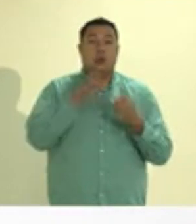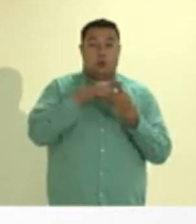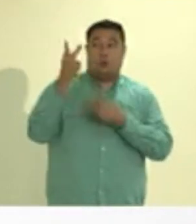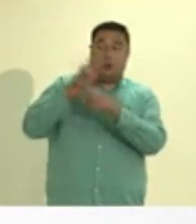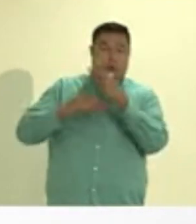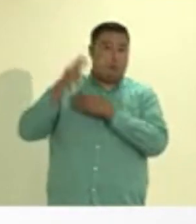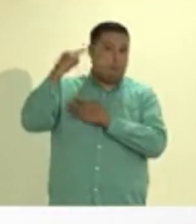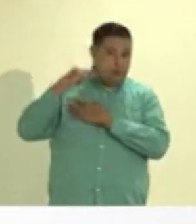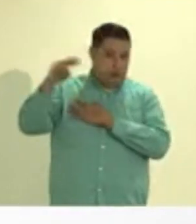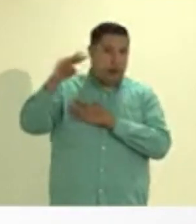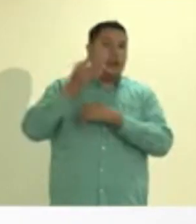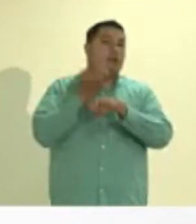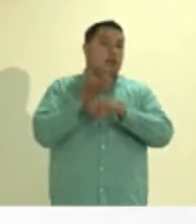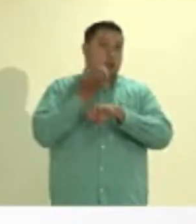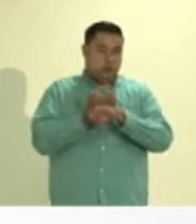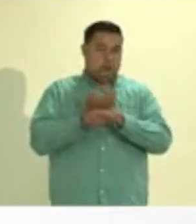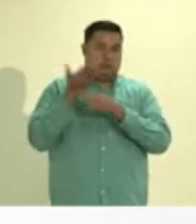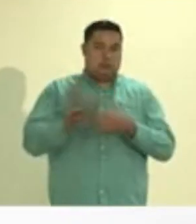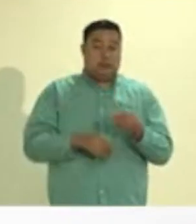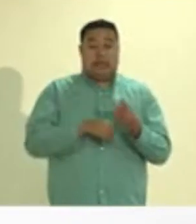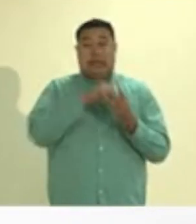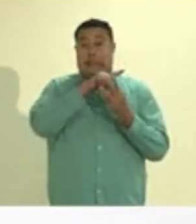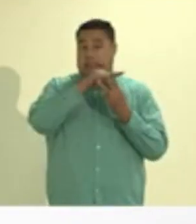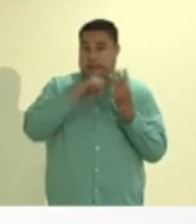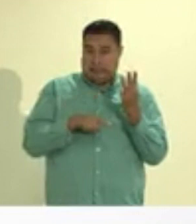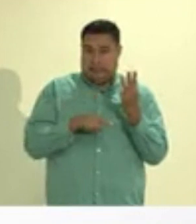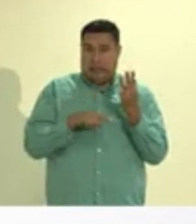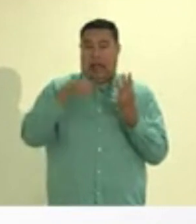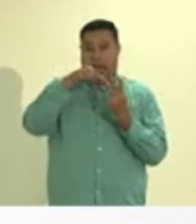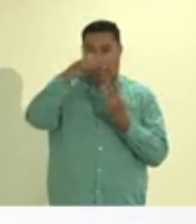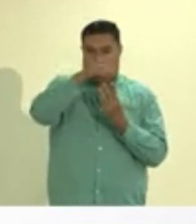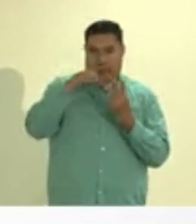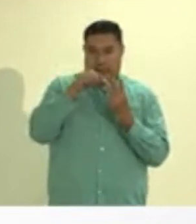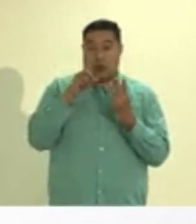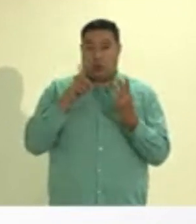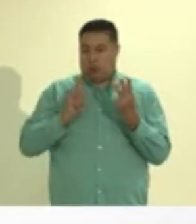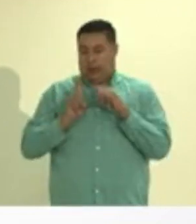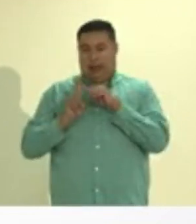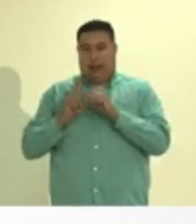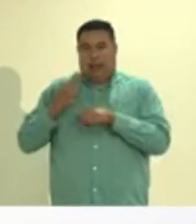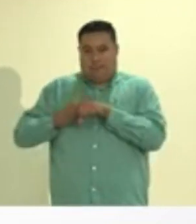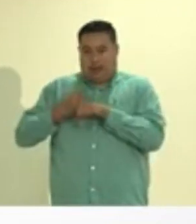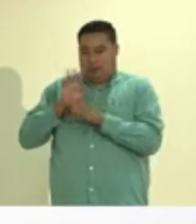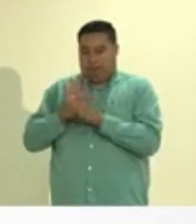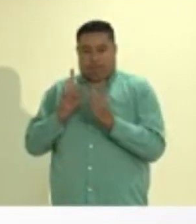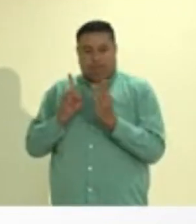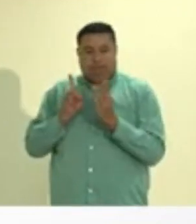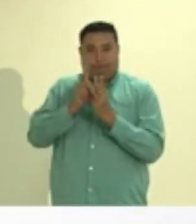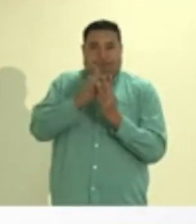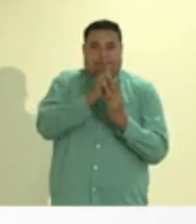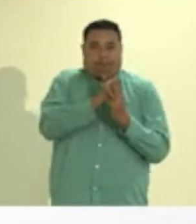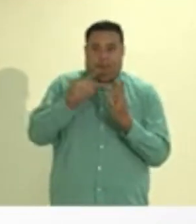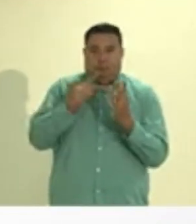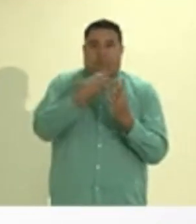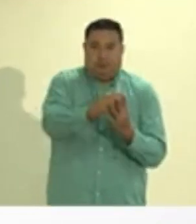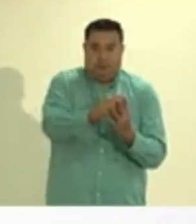importado, tiene antecedente de viaje a Estados Unidos y tres personas son contactos de un caso confirmado previamente. En los